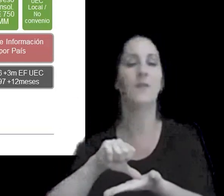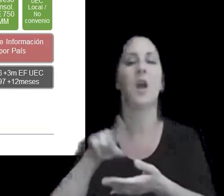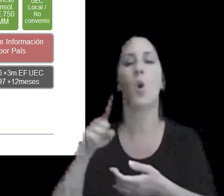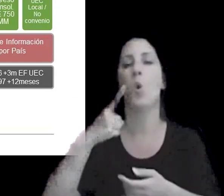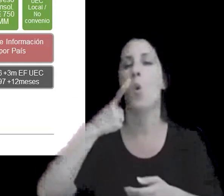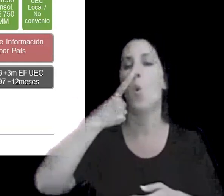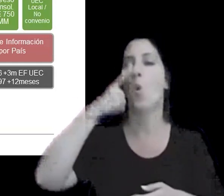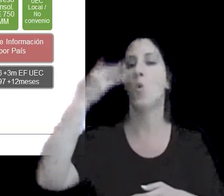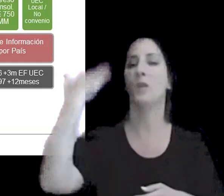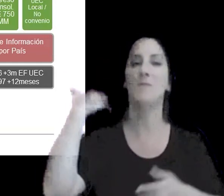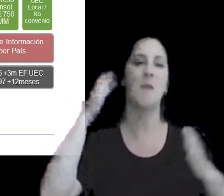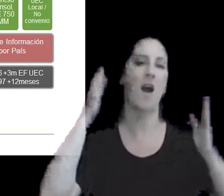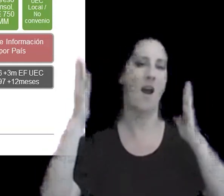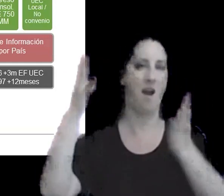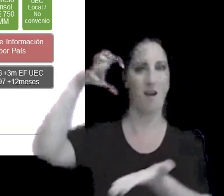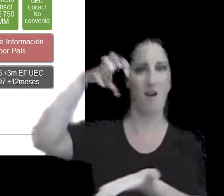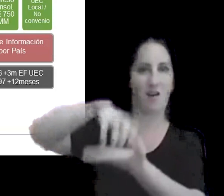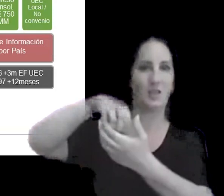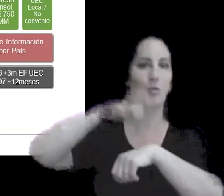última entidad controlante del grupo